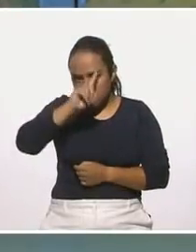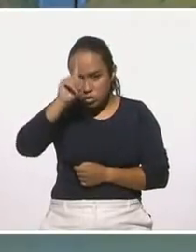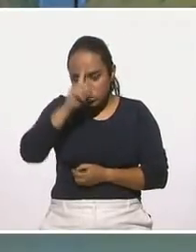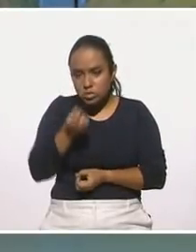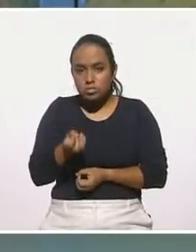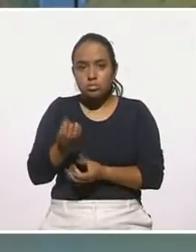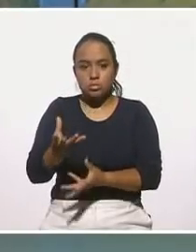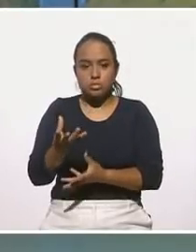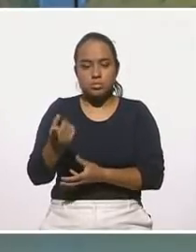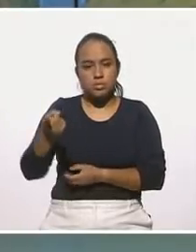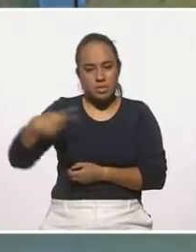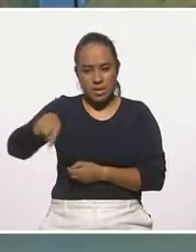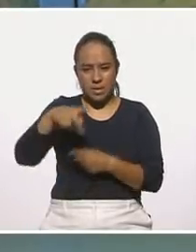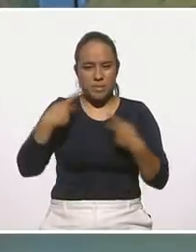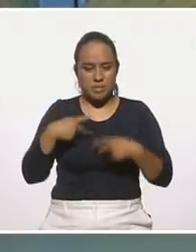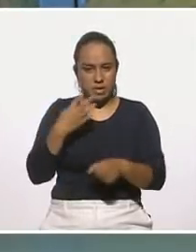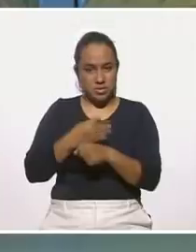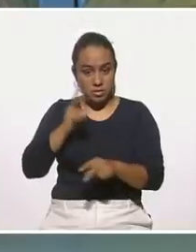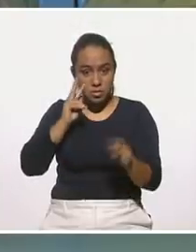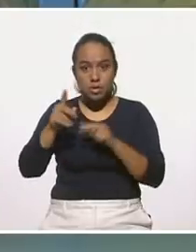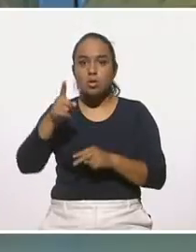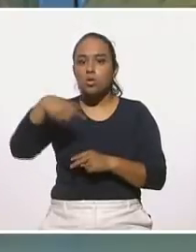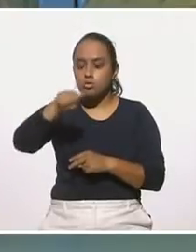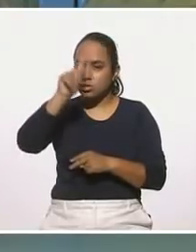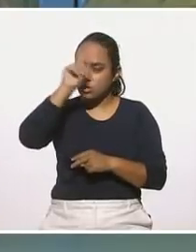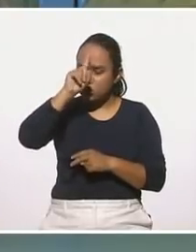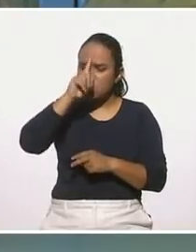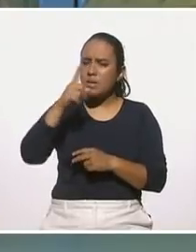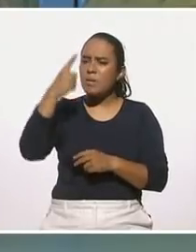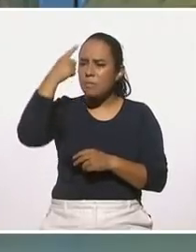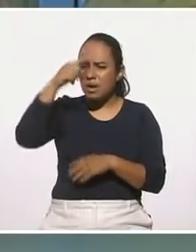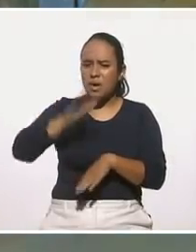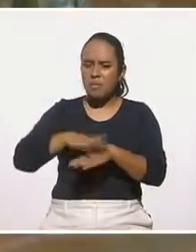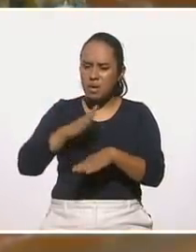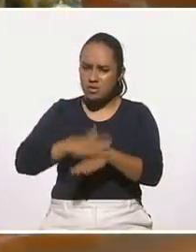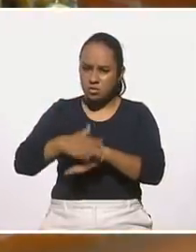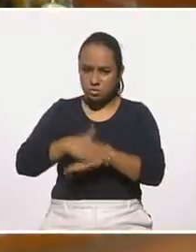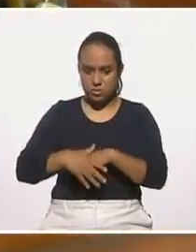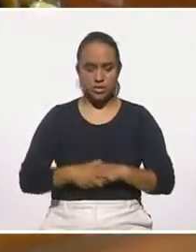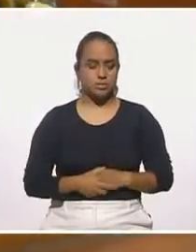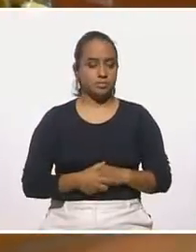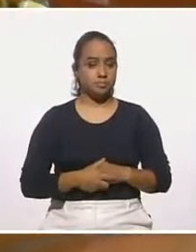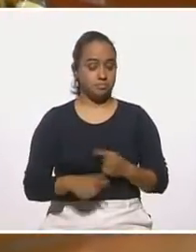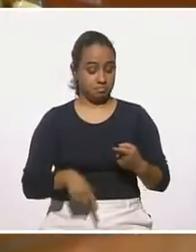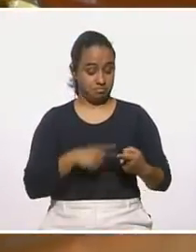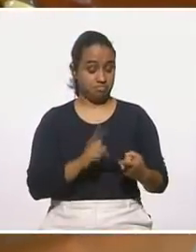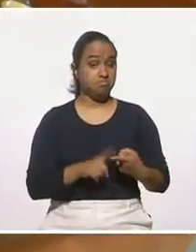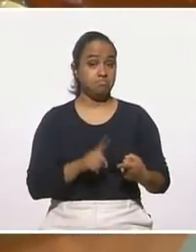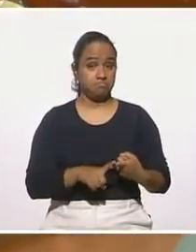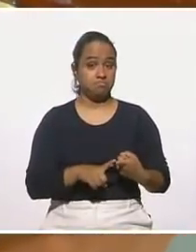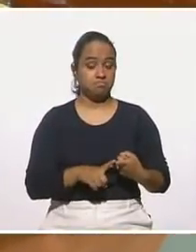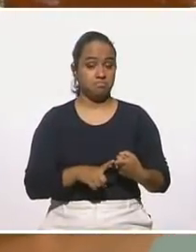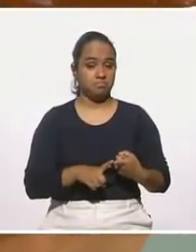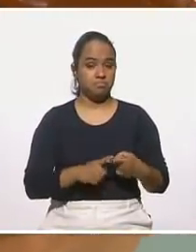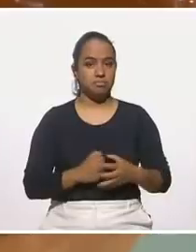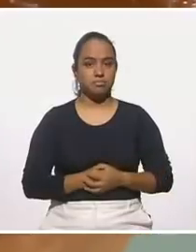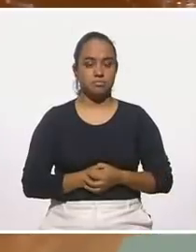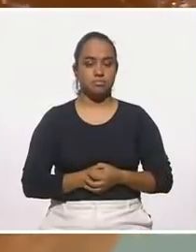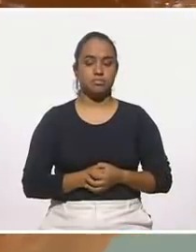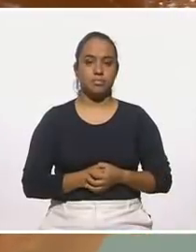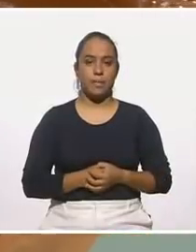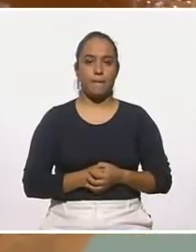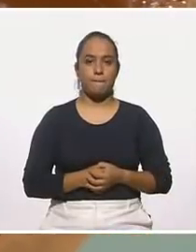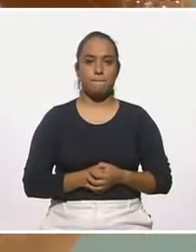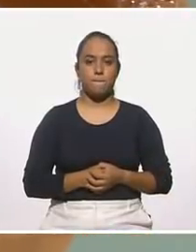podemos decir a nuestra audiencia para que coma o consuma mucho más el nopal? Primero, primero, que